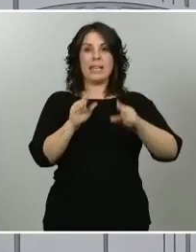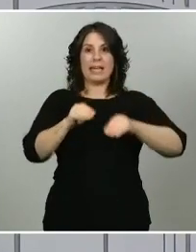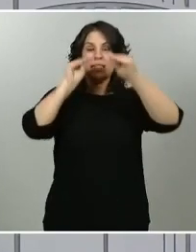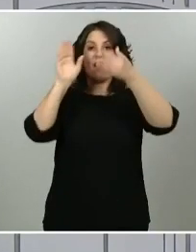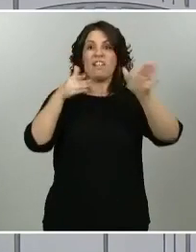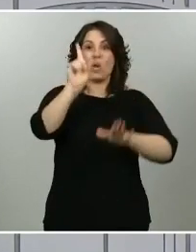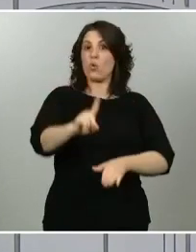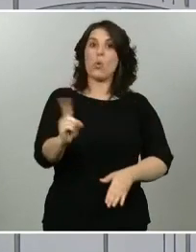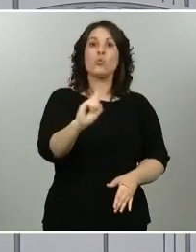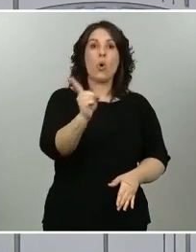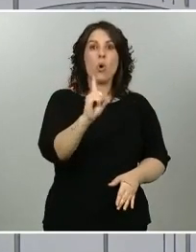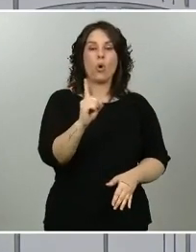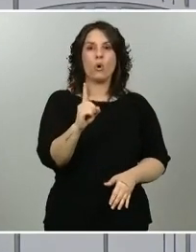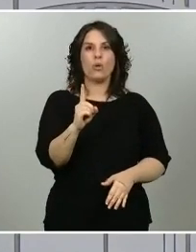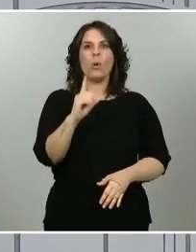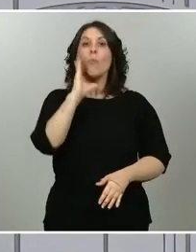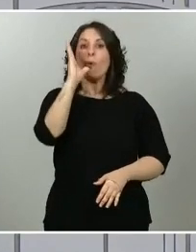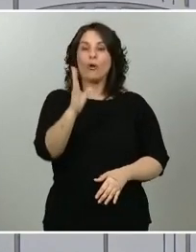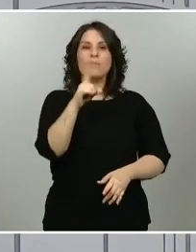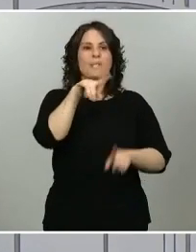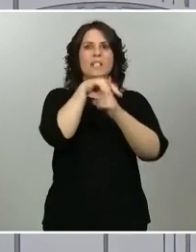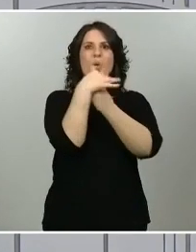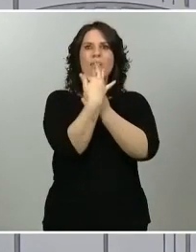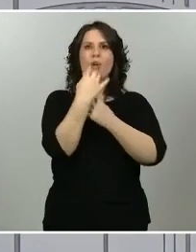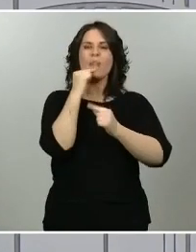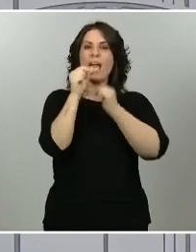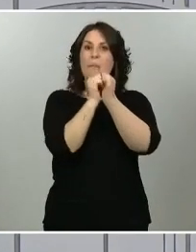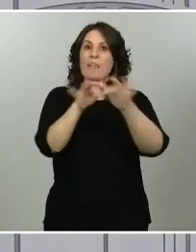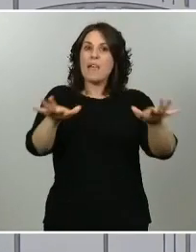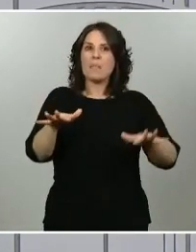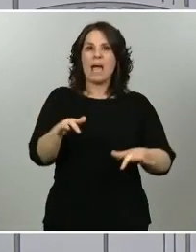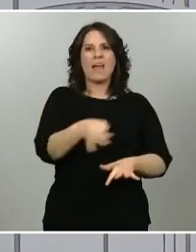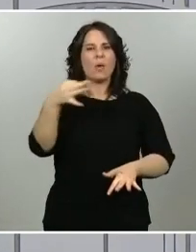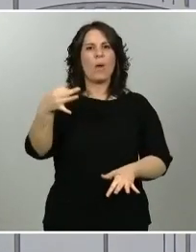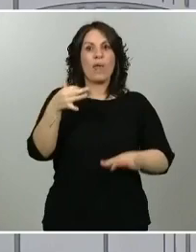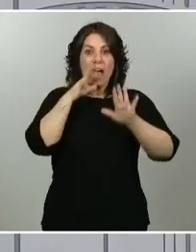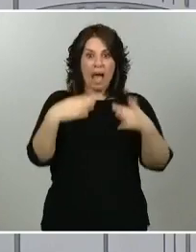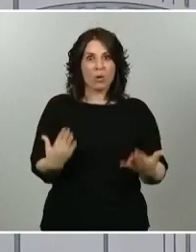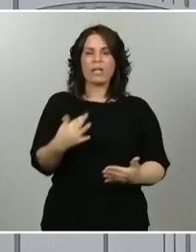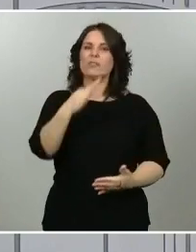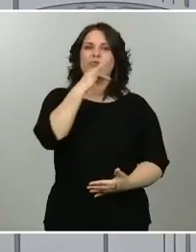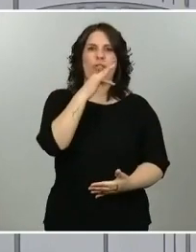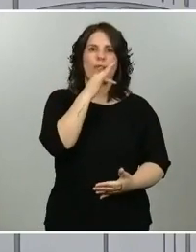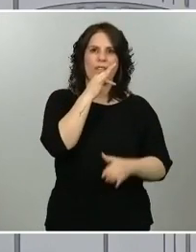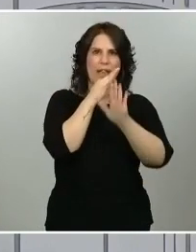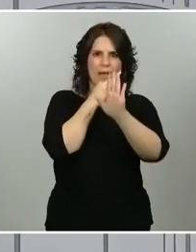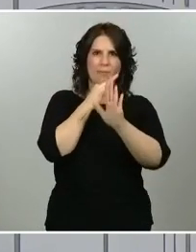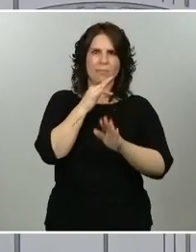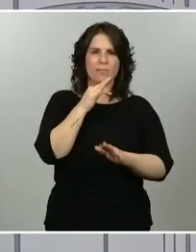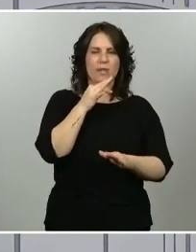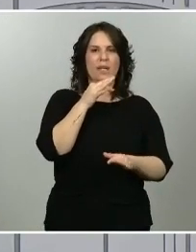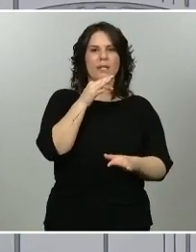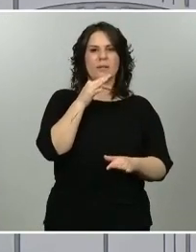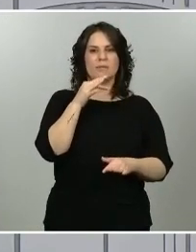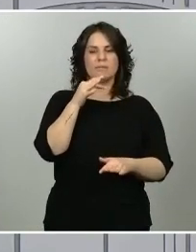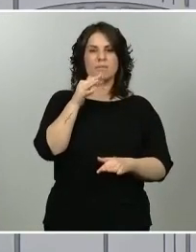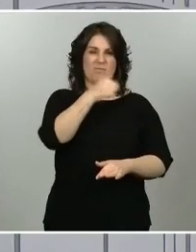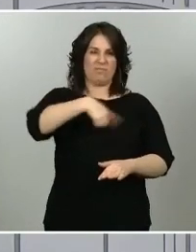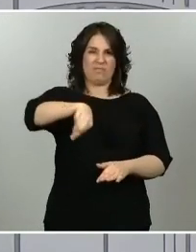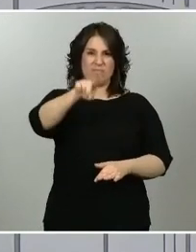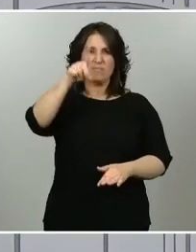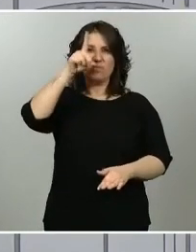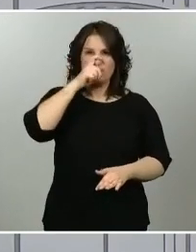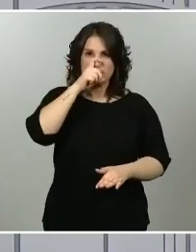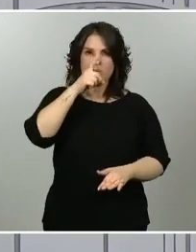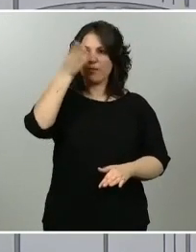epidemiológica no era la adecuada en este momento. No sé si recuerdan que cuando el viernes